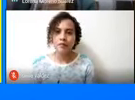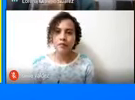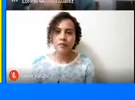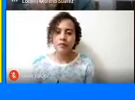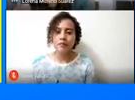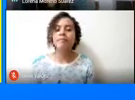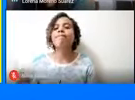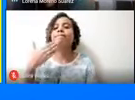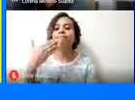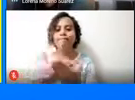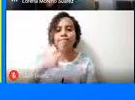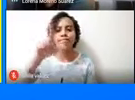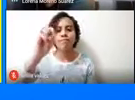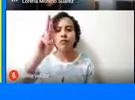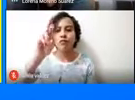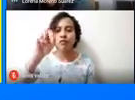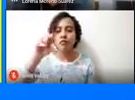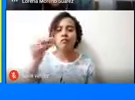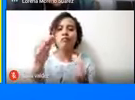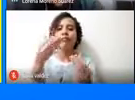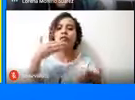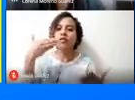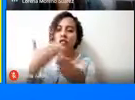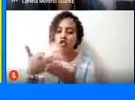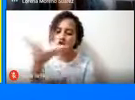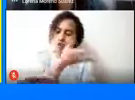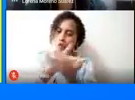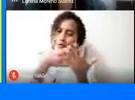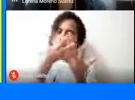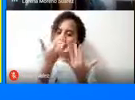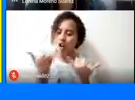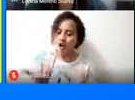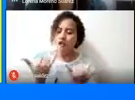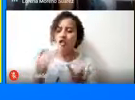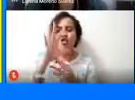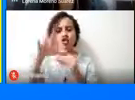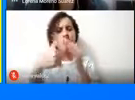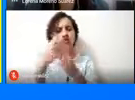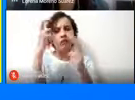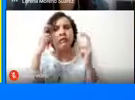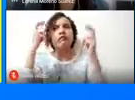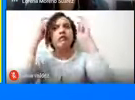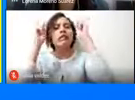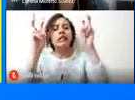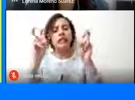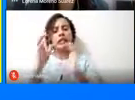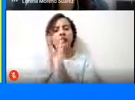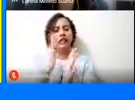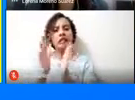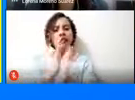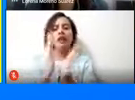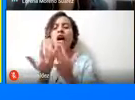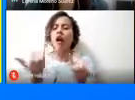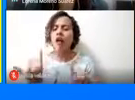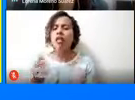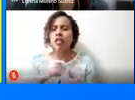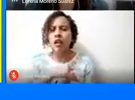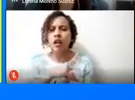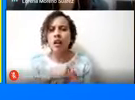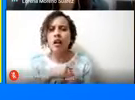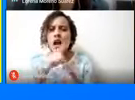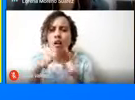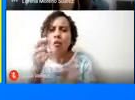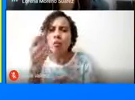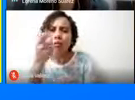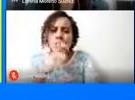Gracias, Lorena. Muchísimas gracias por compartir con nosotros todo el conocimiento del tema. Aún tenemos un par de minutos.